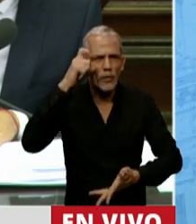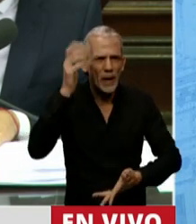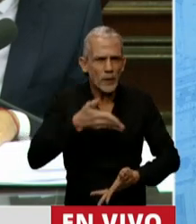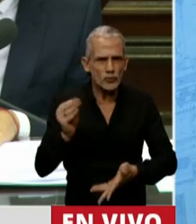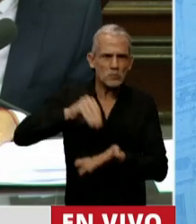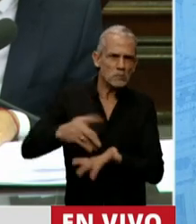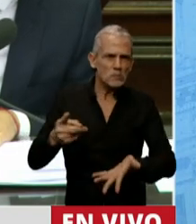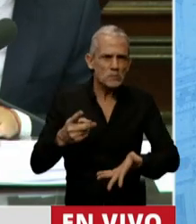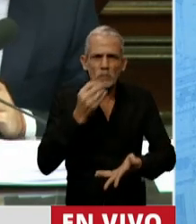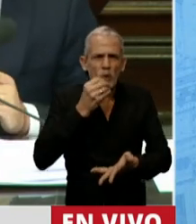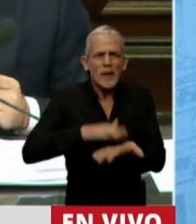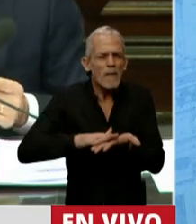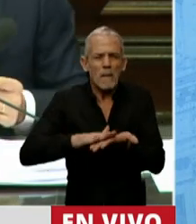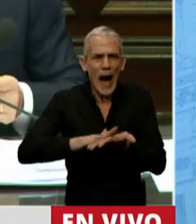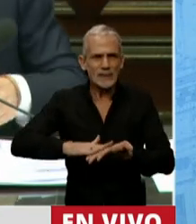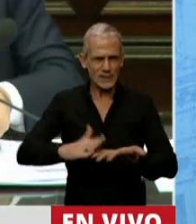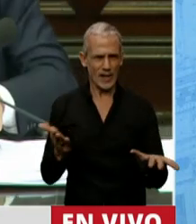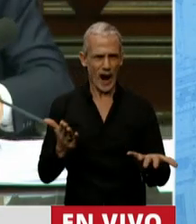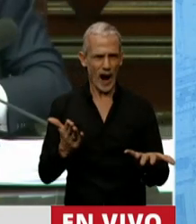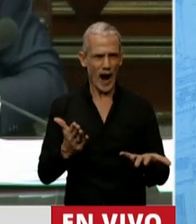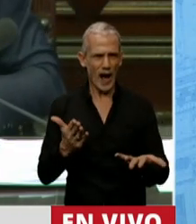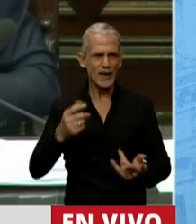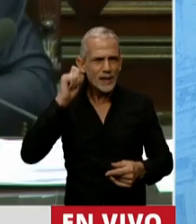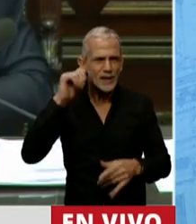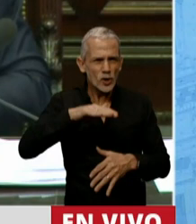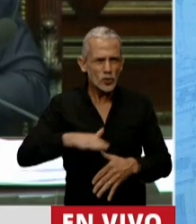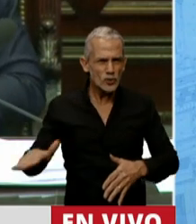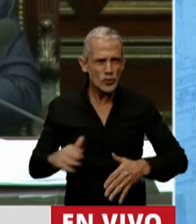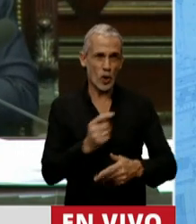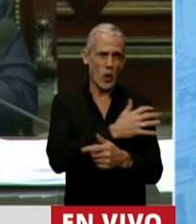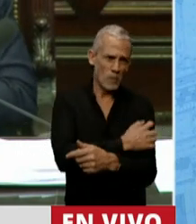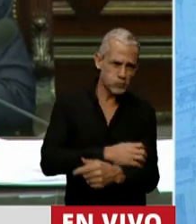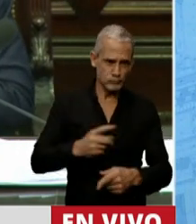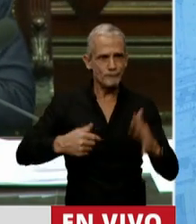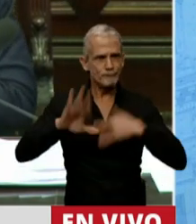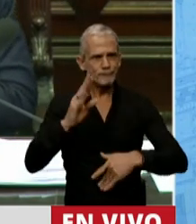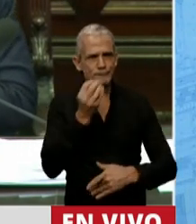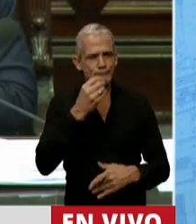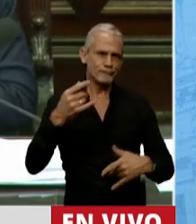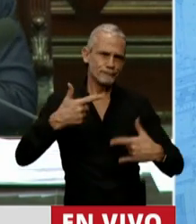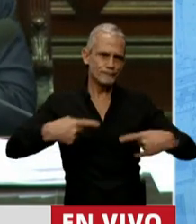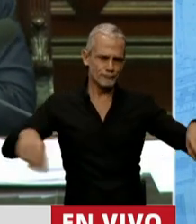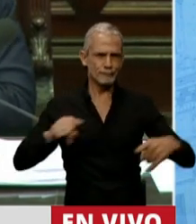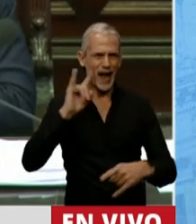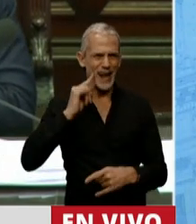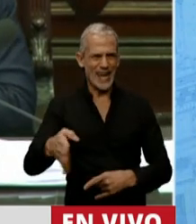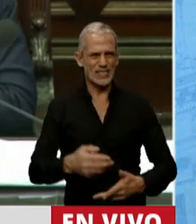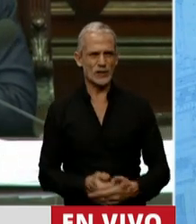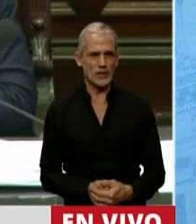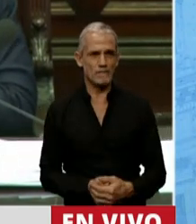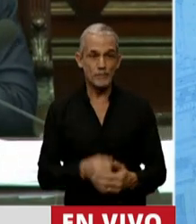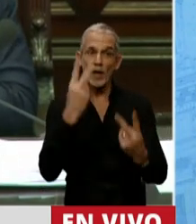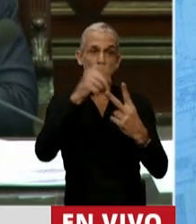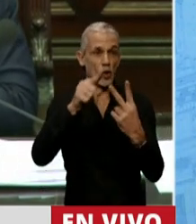básico que sobre todo consume la población más vulnerable? Y le dejo dos preguntas que las hemos